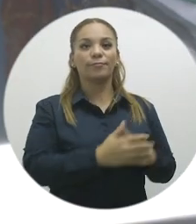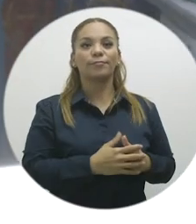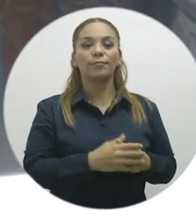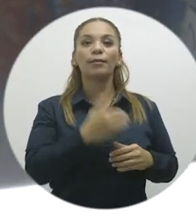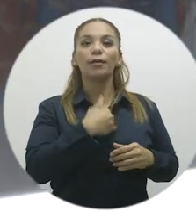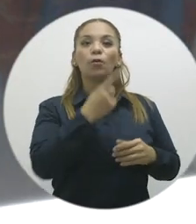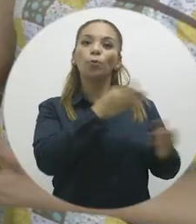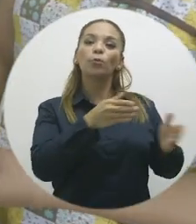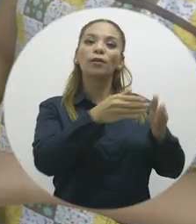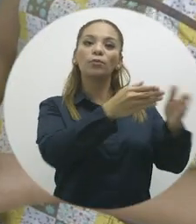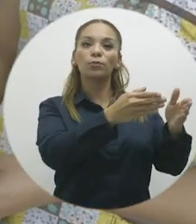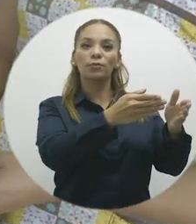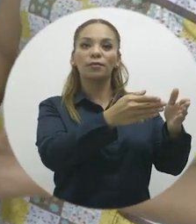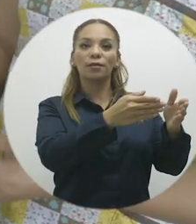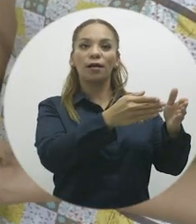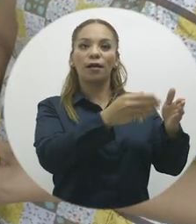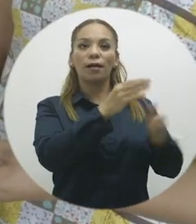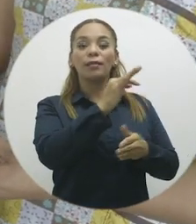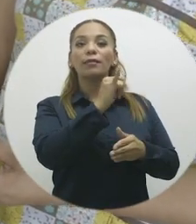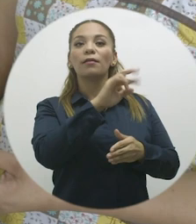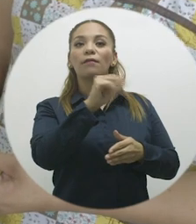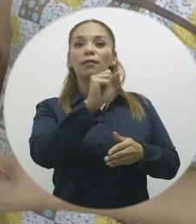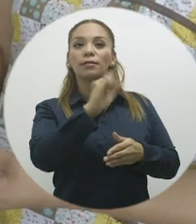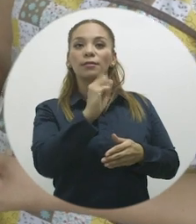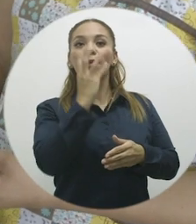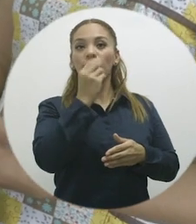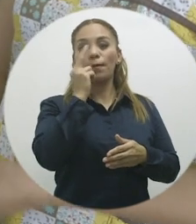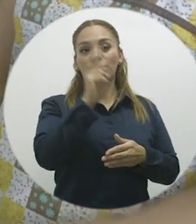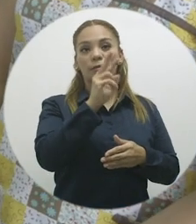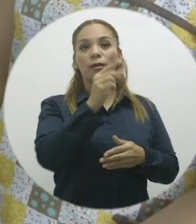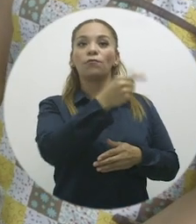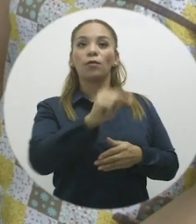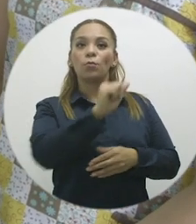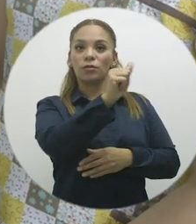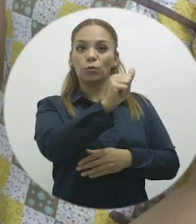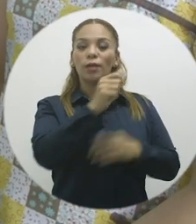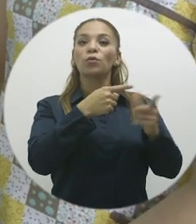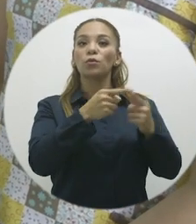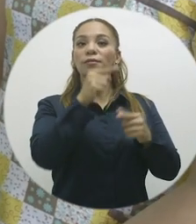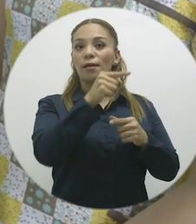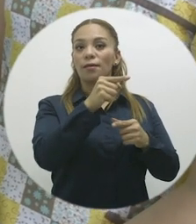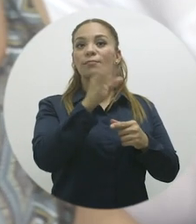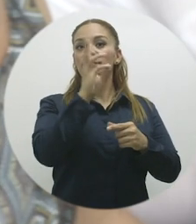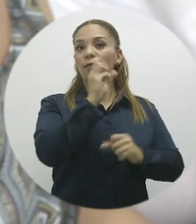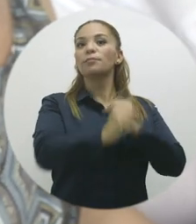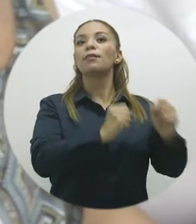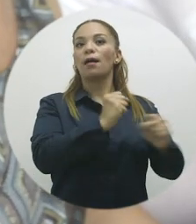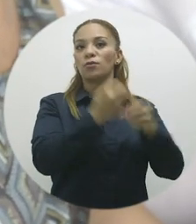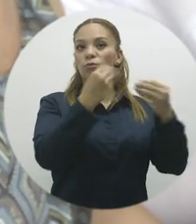en la calle yo tengo una ruta de es linda vista y lluvia azul entonces este